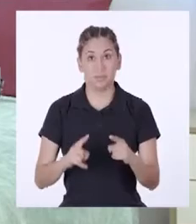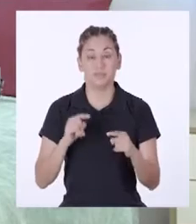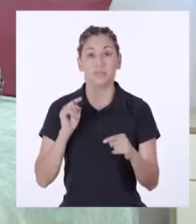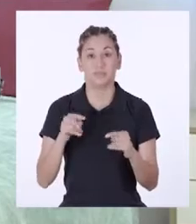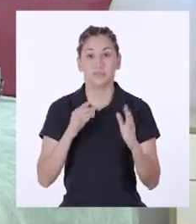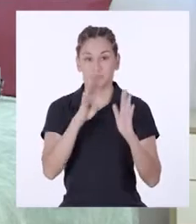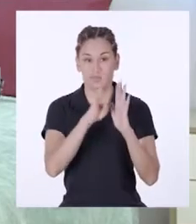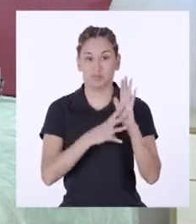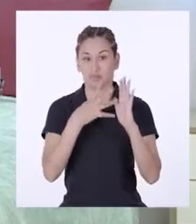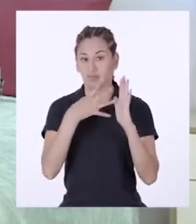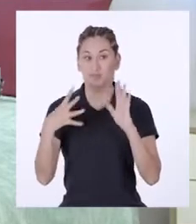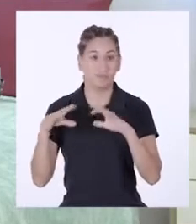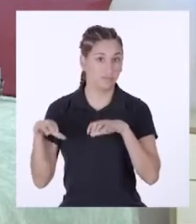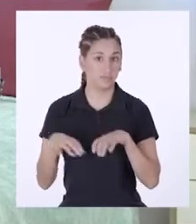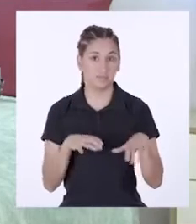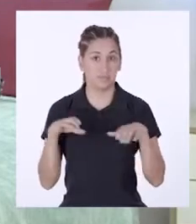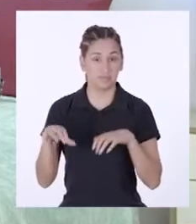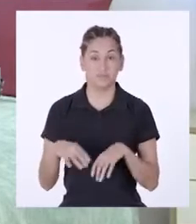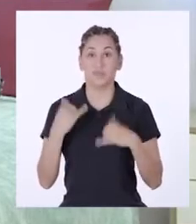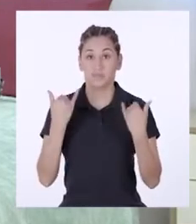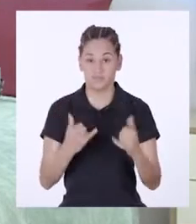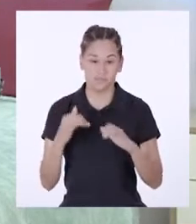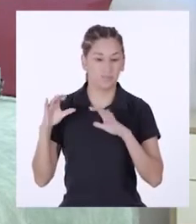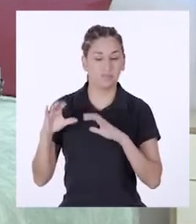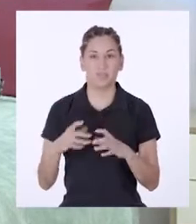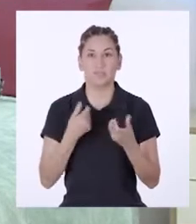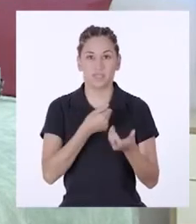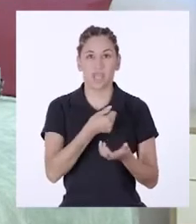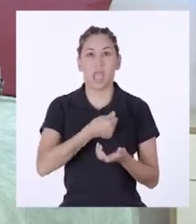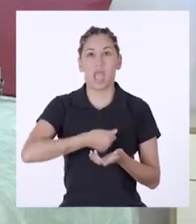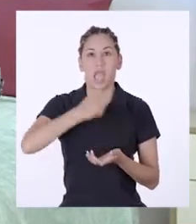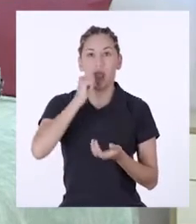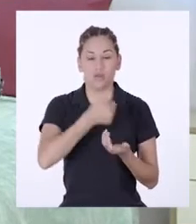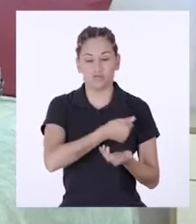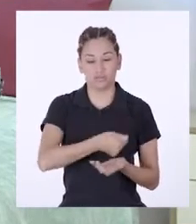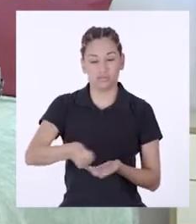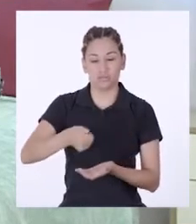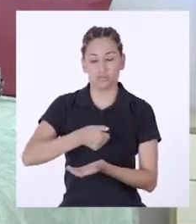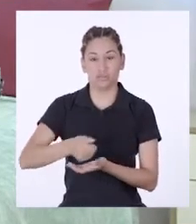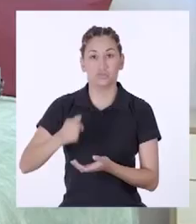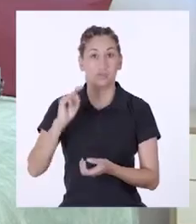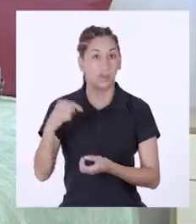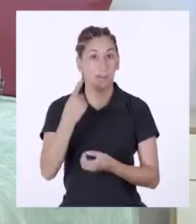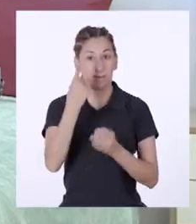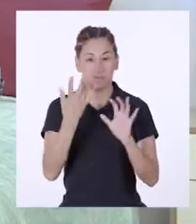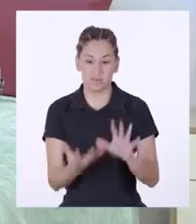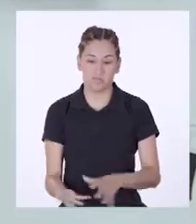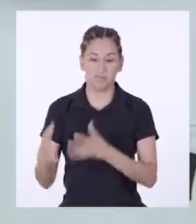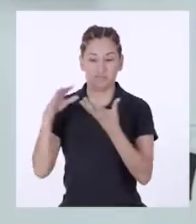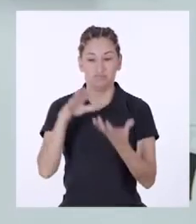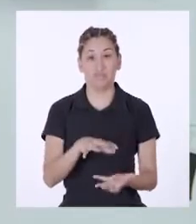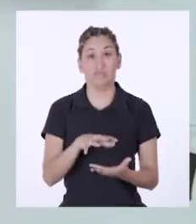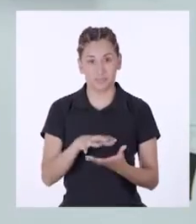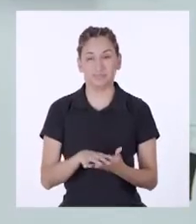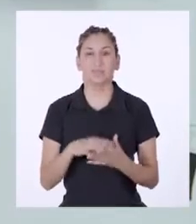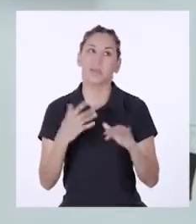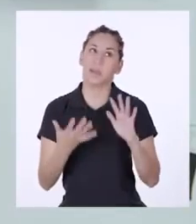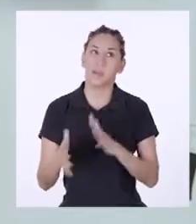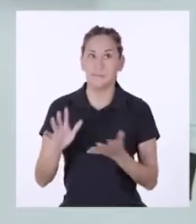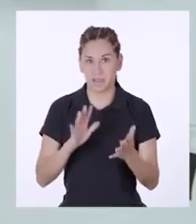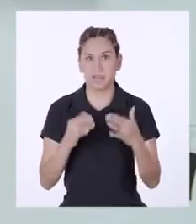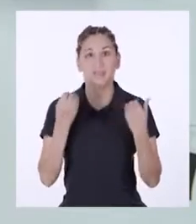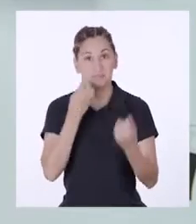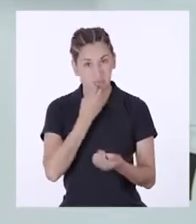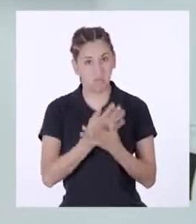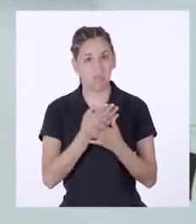mi cronograma de acciones, hoy realicé el regado y el primer volteo de la mezcla del compostaje. Parece que